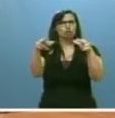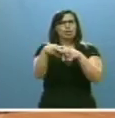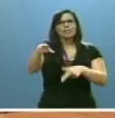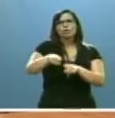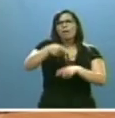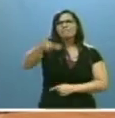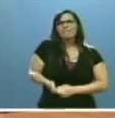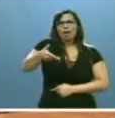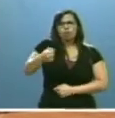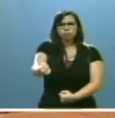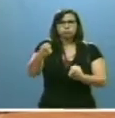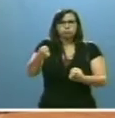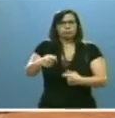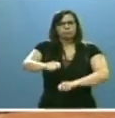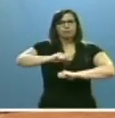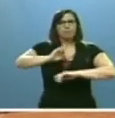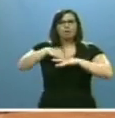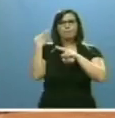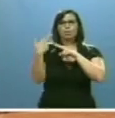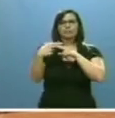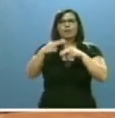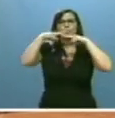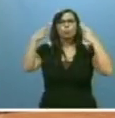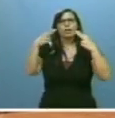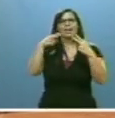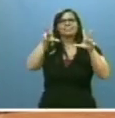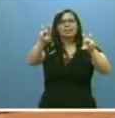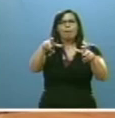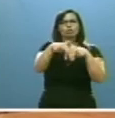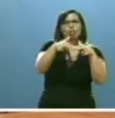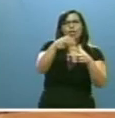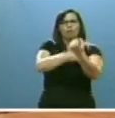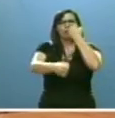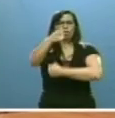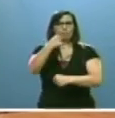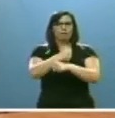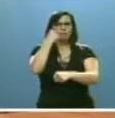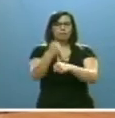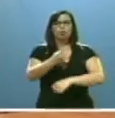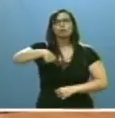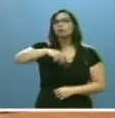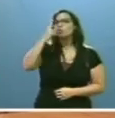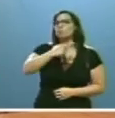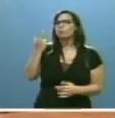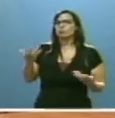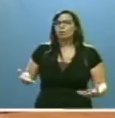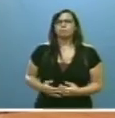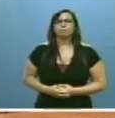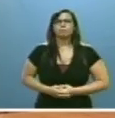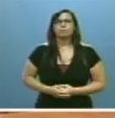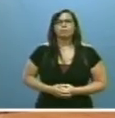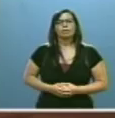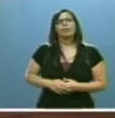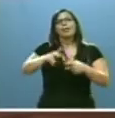fortaleza de las políticas públicas en materia social, económica y de empleo. Nos comprometemos a reforzar los